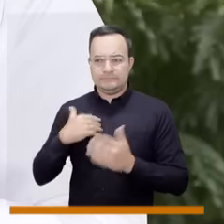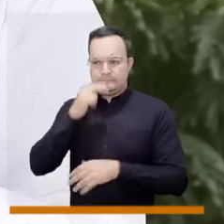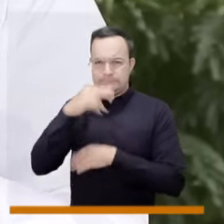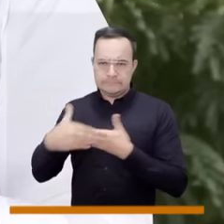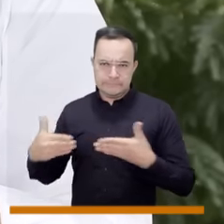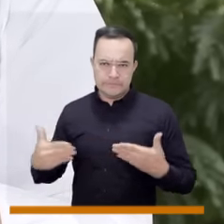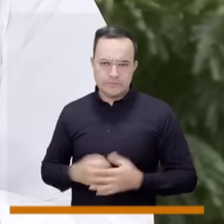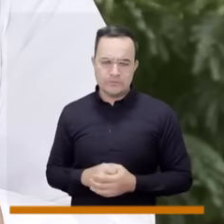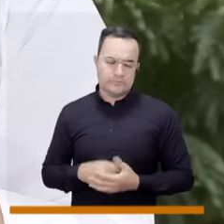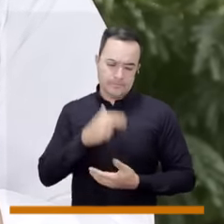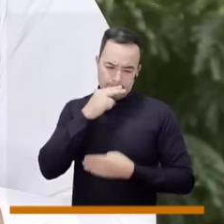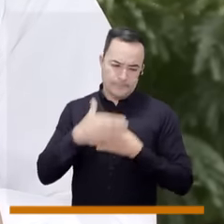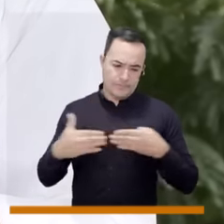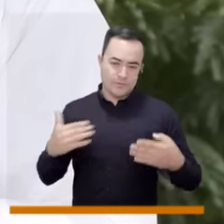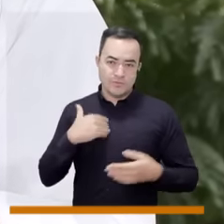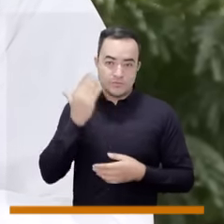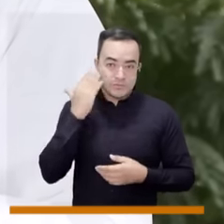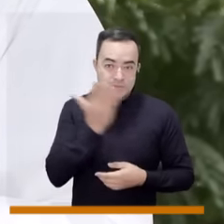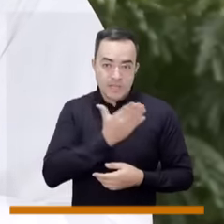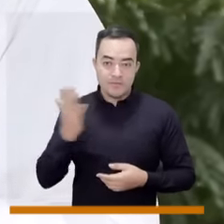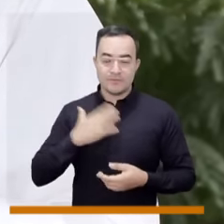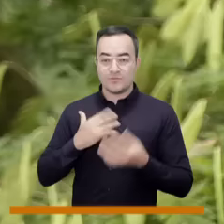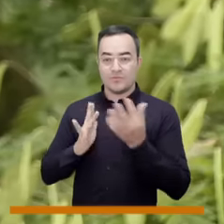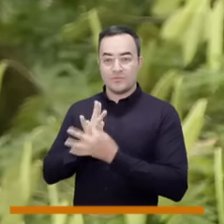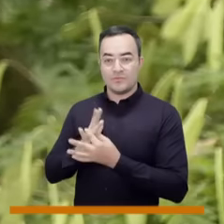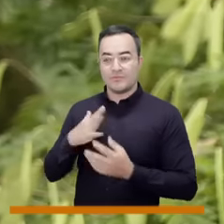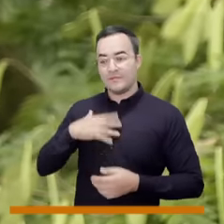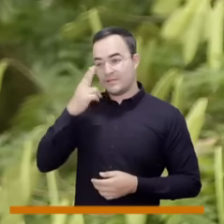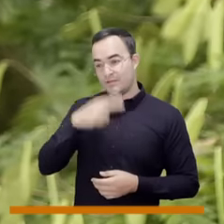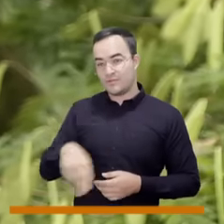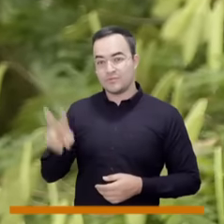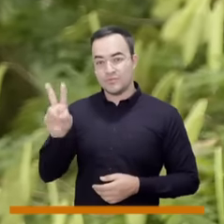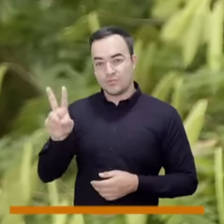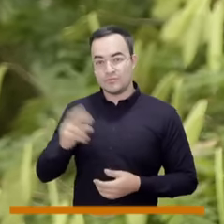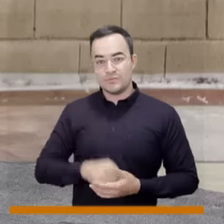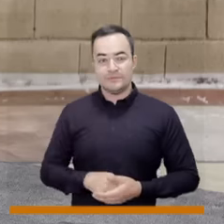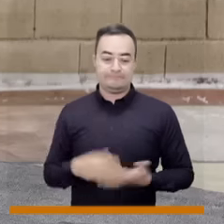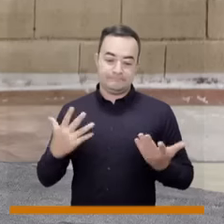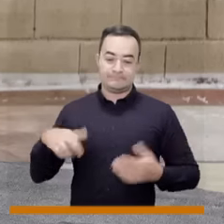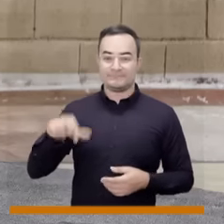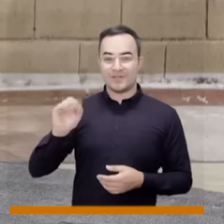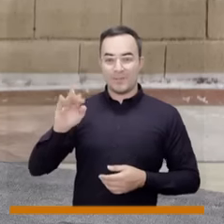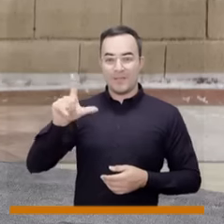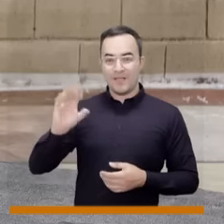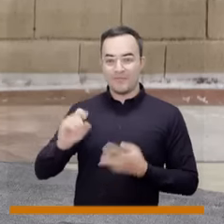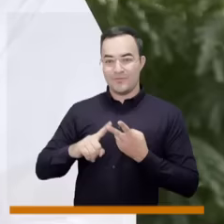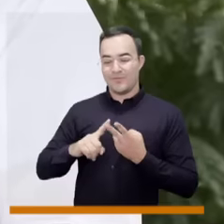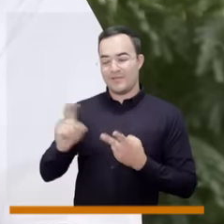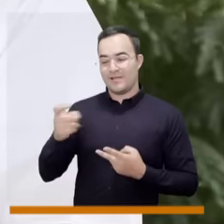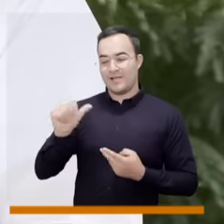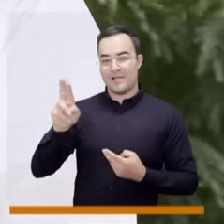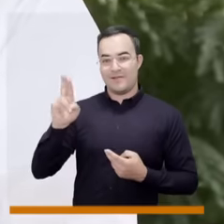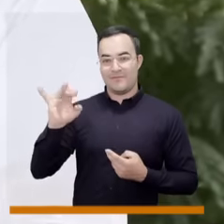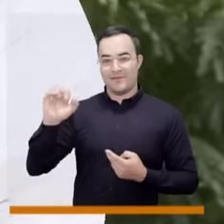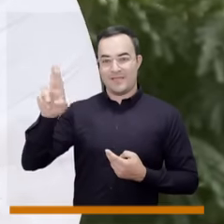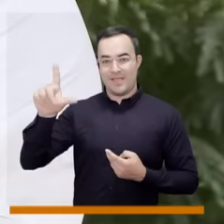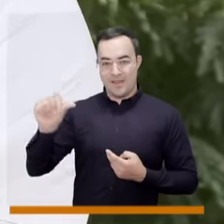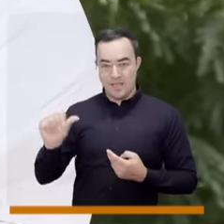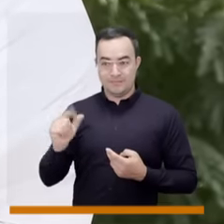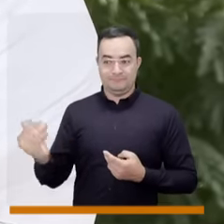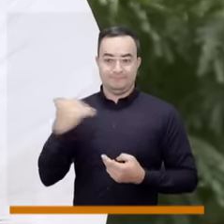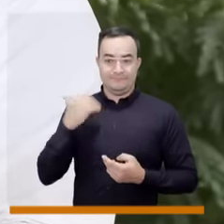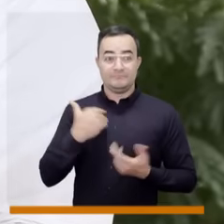entonces ahí nos ha tocado jugar un poquito y también sacar el tiempo para los niños, porque en este caso soy casado, tengo dos hijos